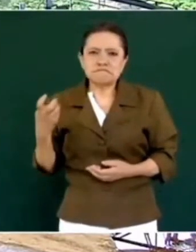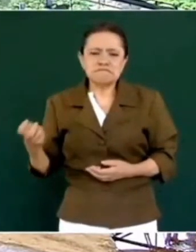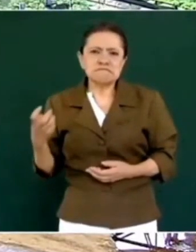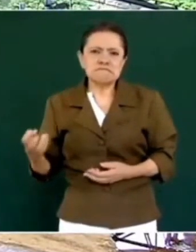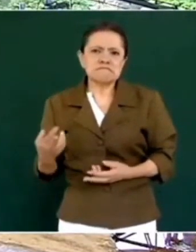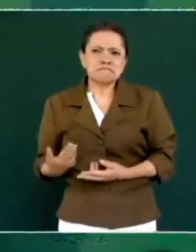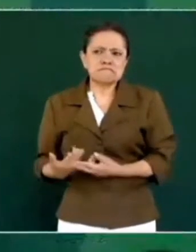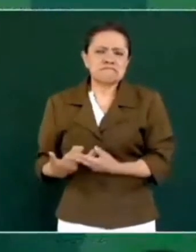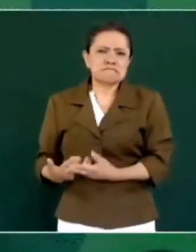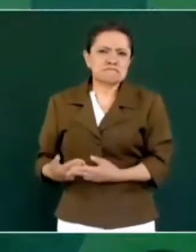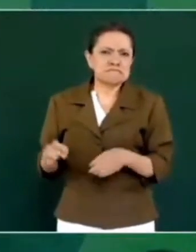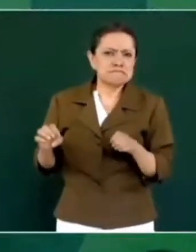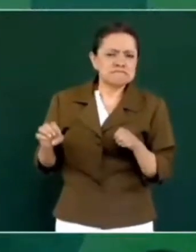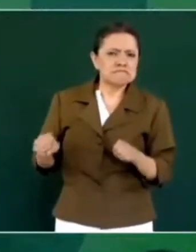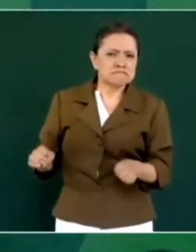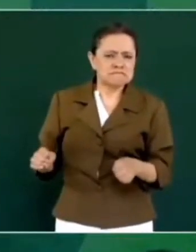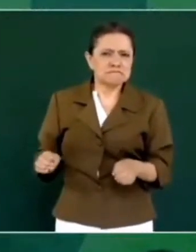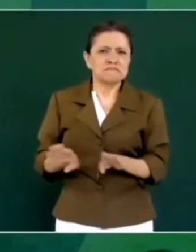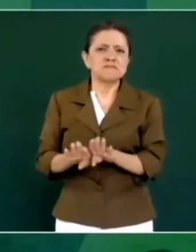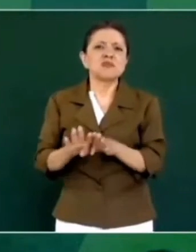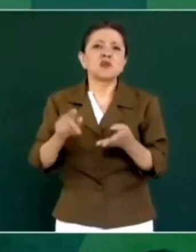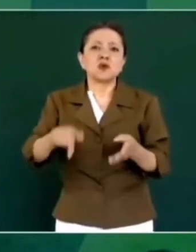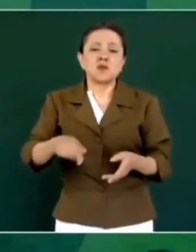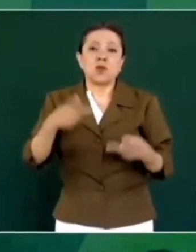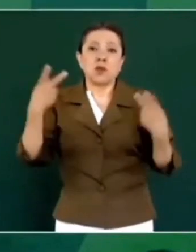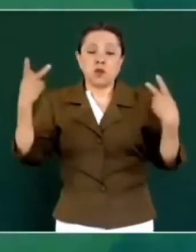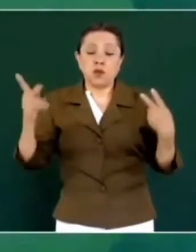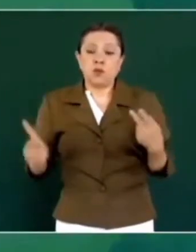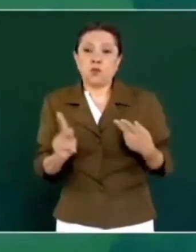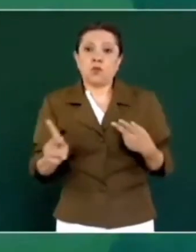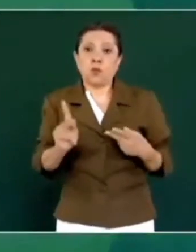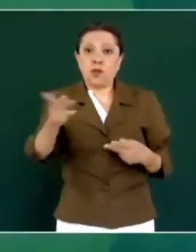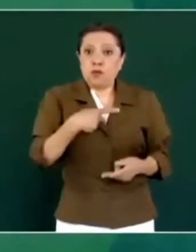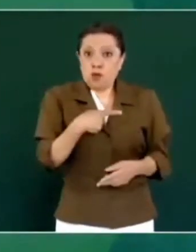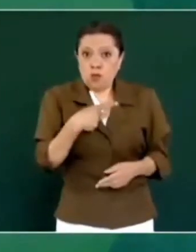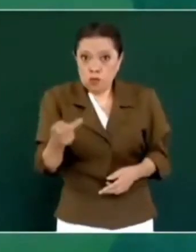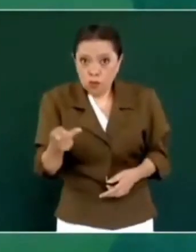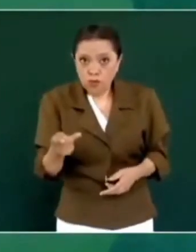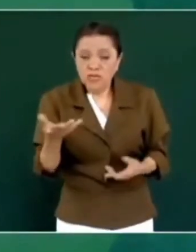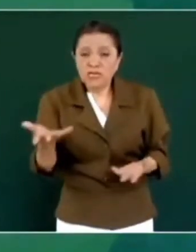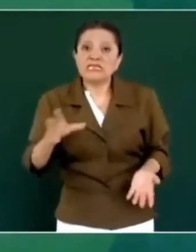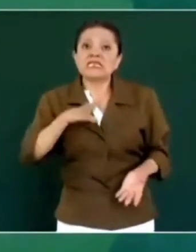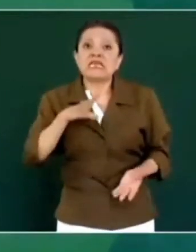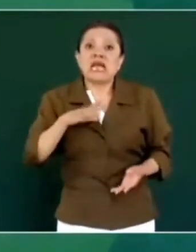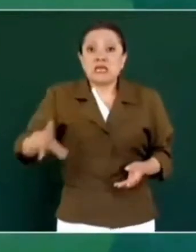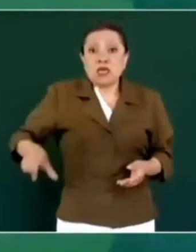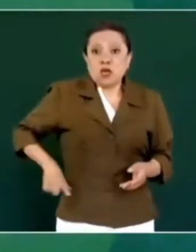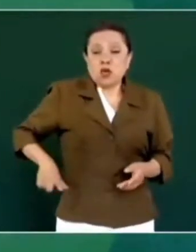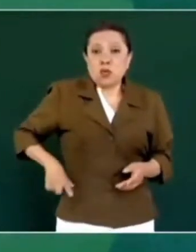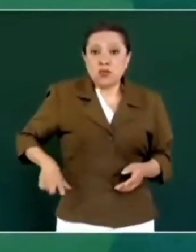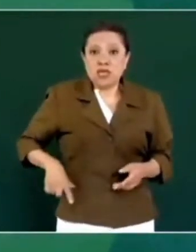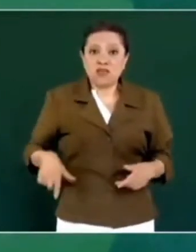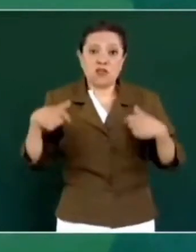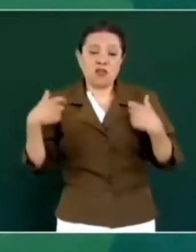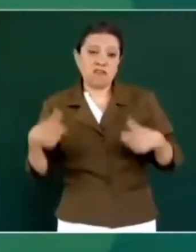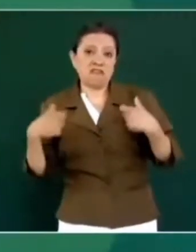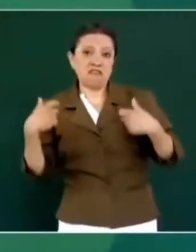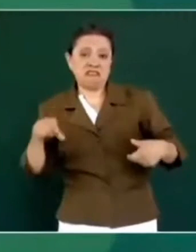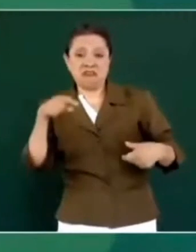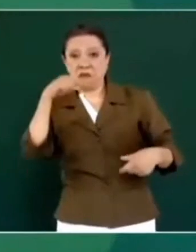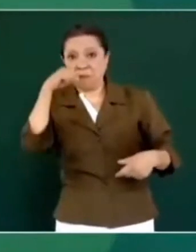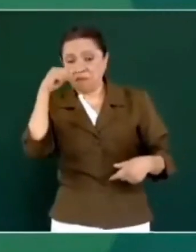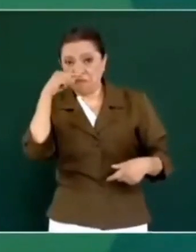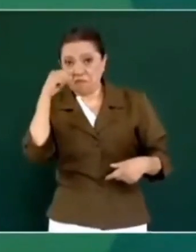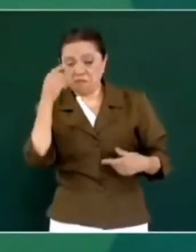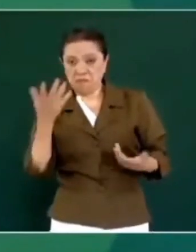Que fue un pueblo pobre, que exista un gobierno rico, ostentoso. Saben que se